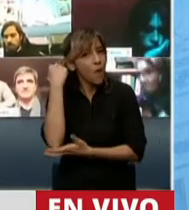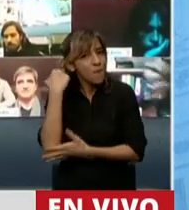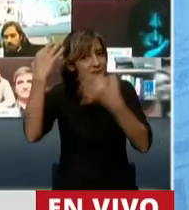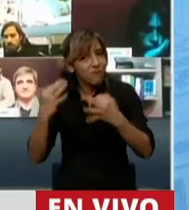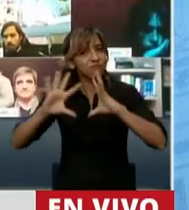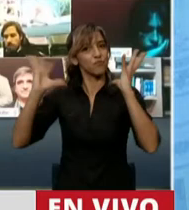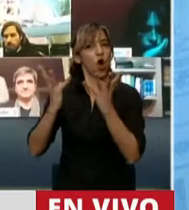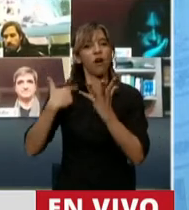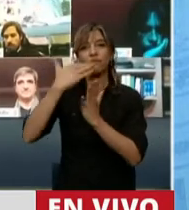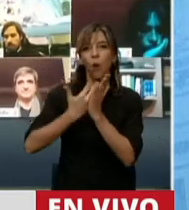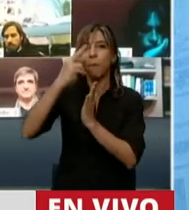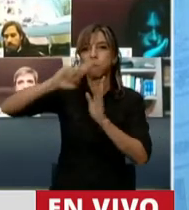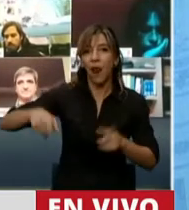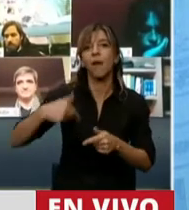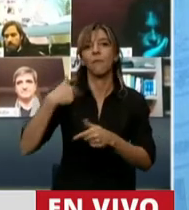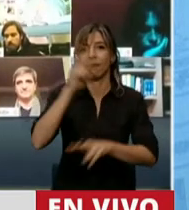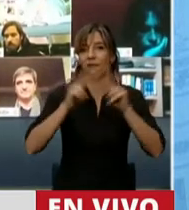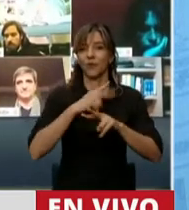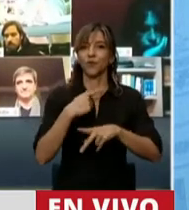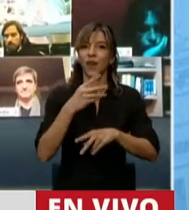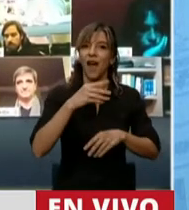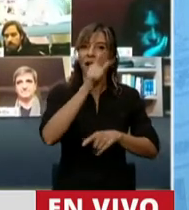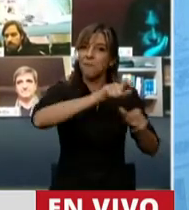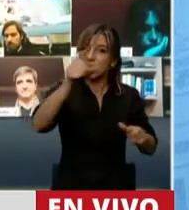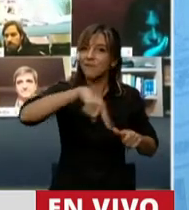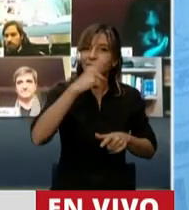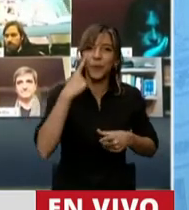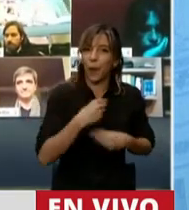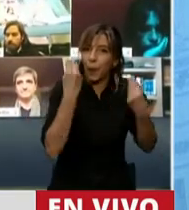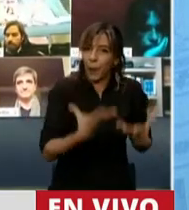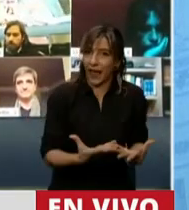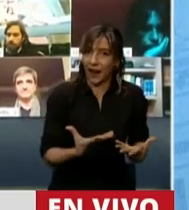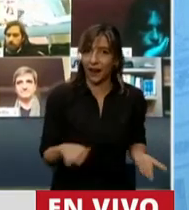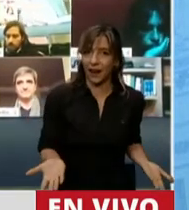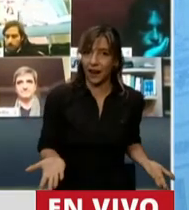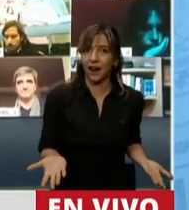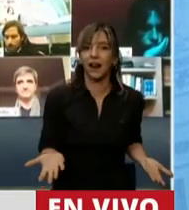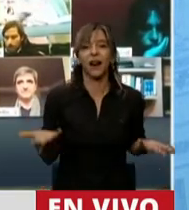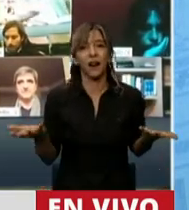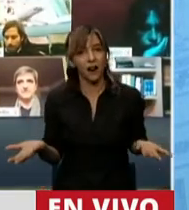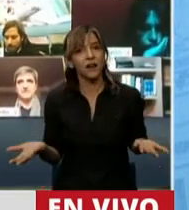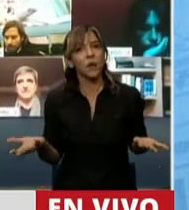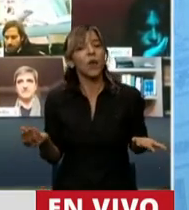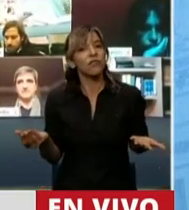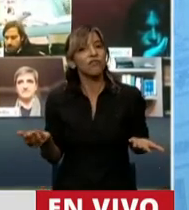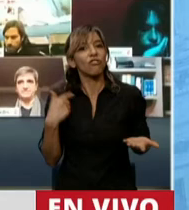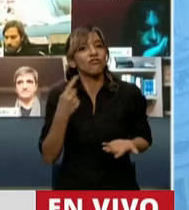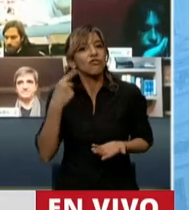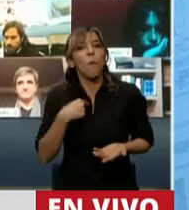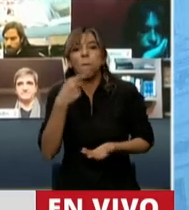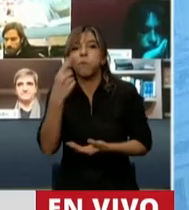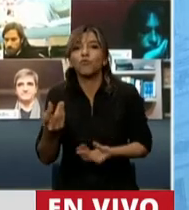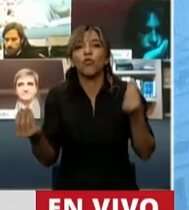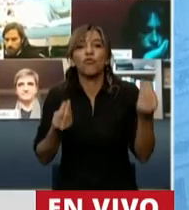idea del bienestar y no del bienestar de los que se la llevaron toda, como queda expuesto a partir de que el vaso se le baja